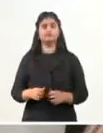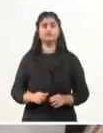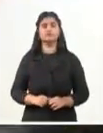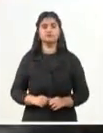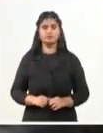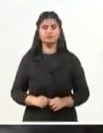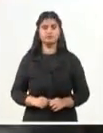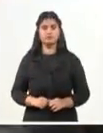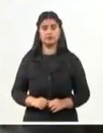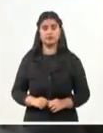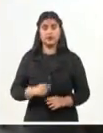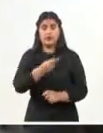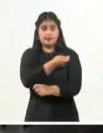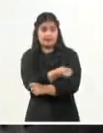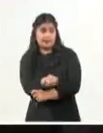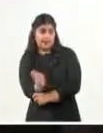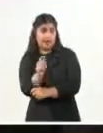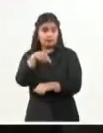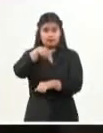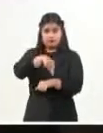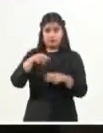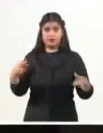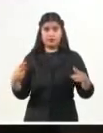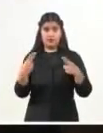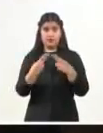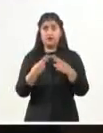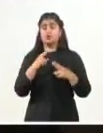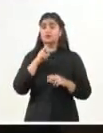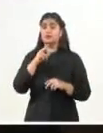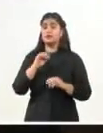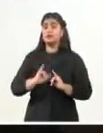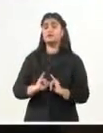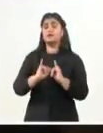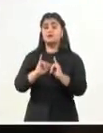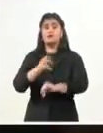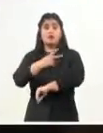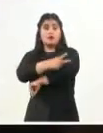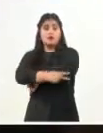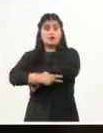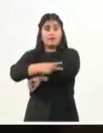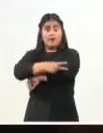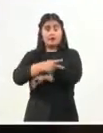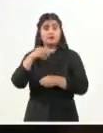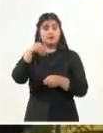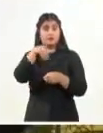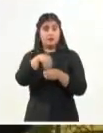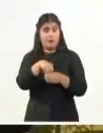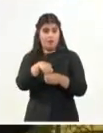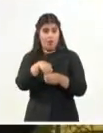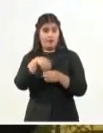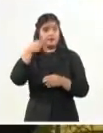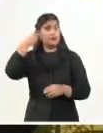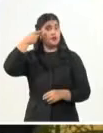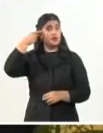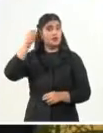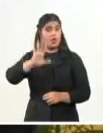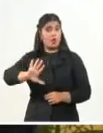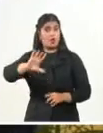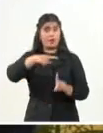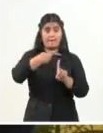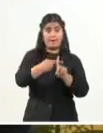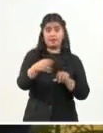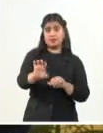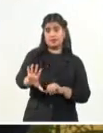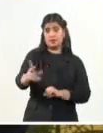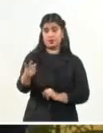Durante el seminario se resaltó que los países que integran la Unión Económica Euroasiática comercian con Cuba en